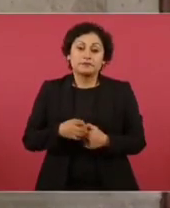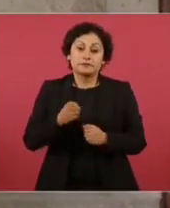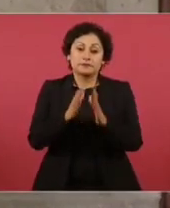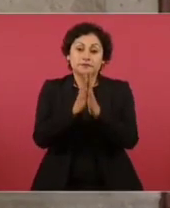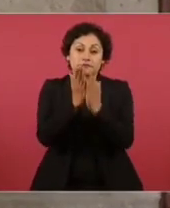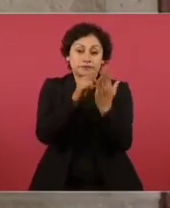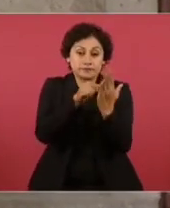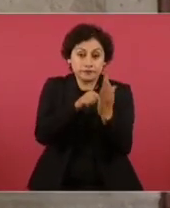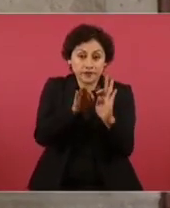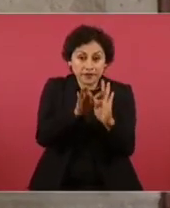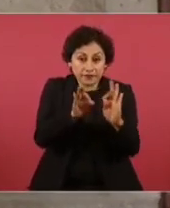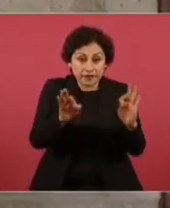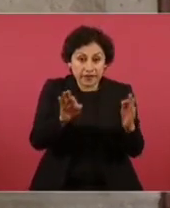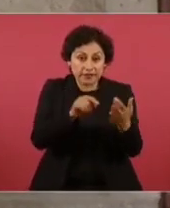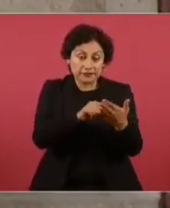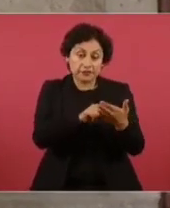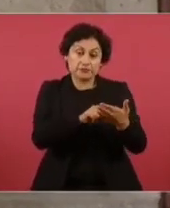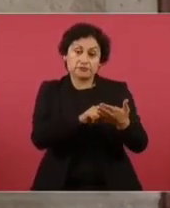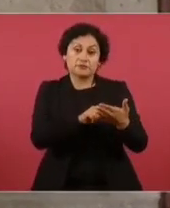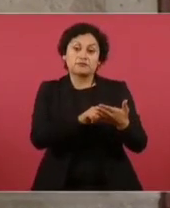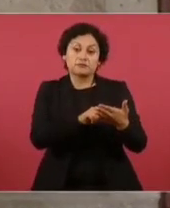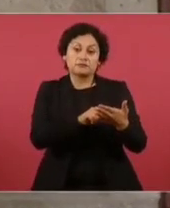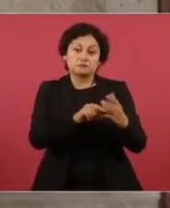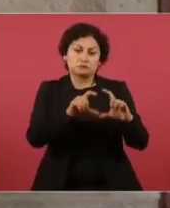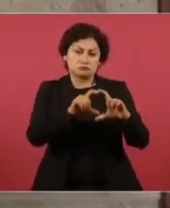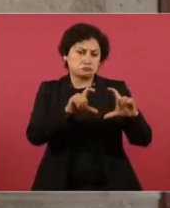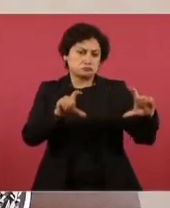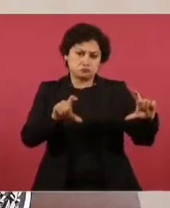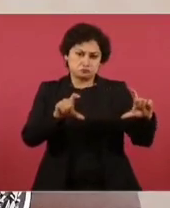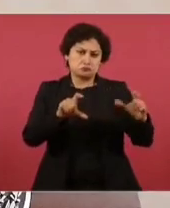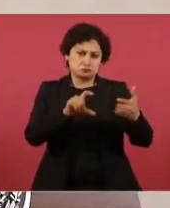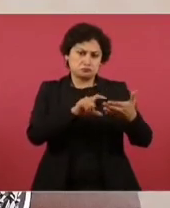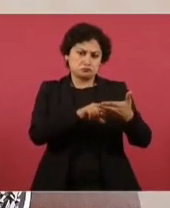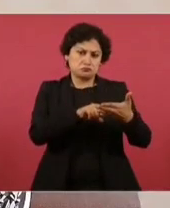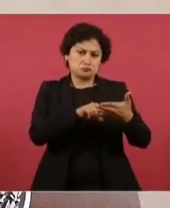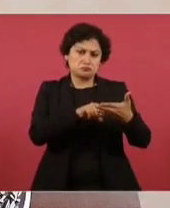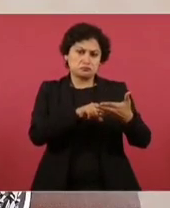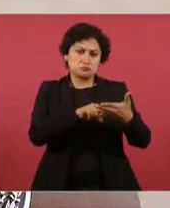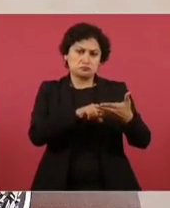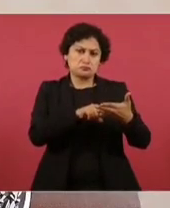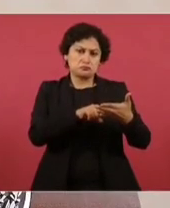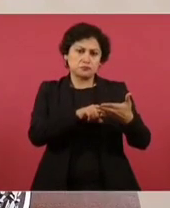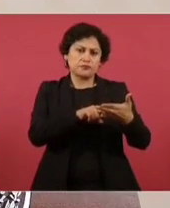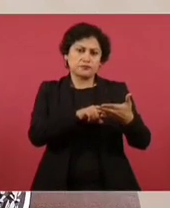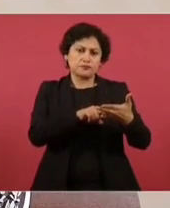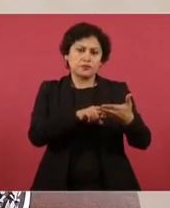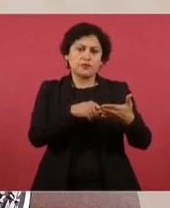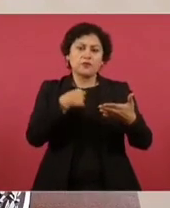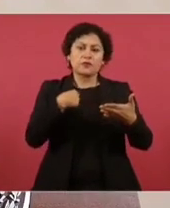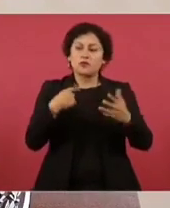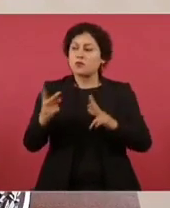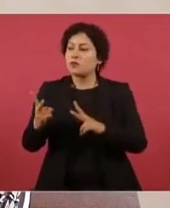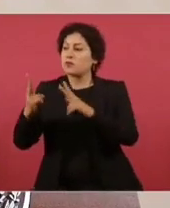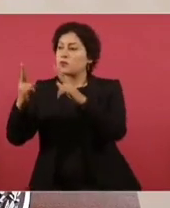un fragmento de Vasconcelos,